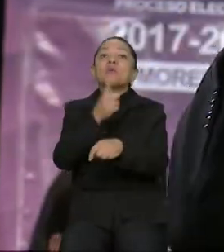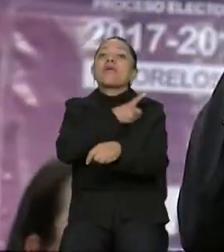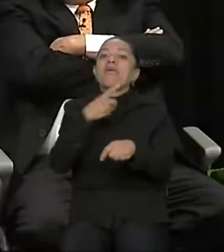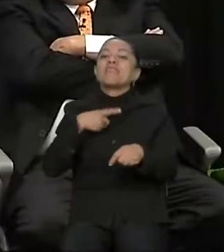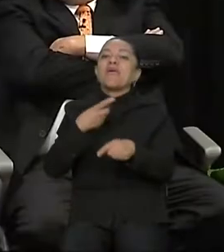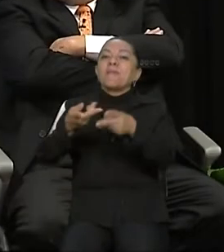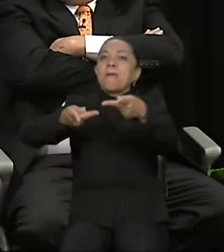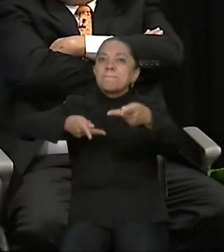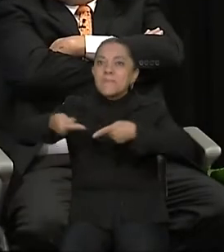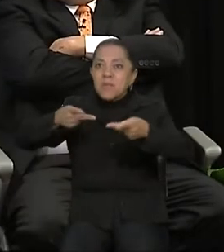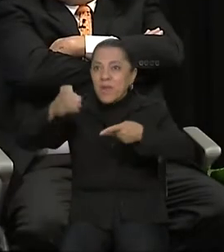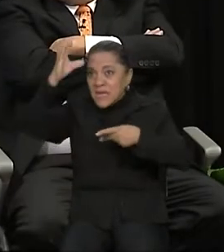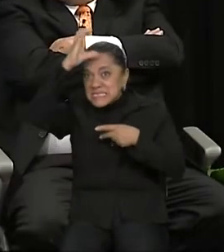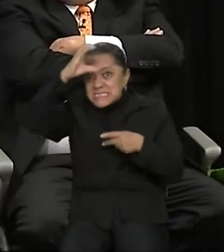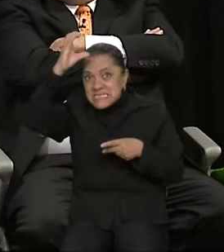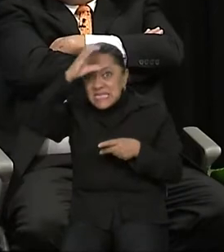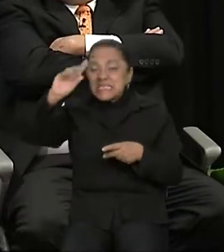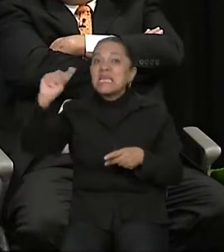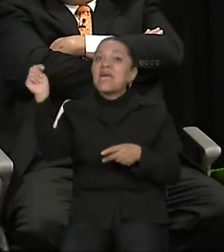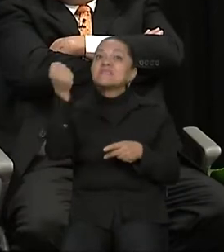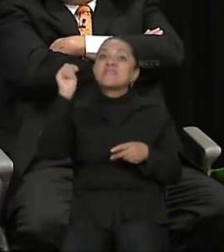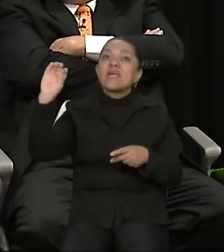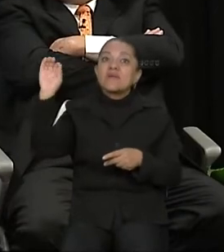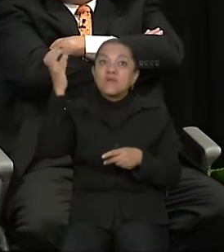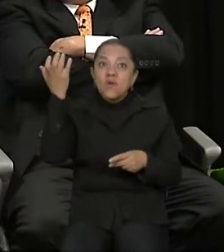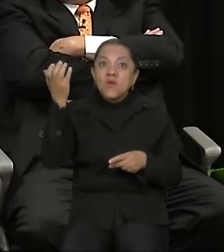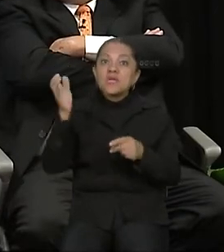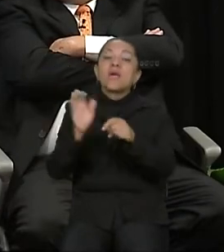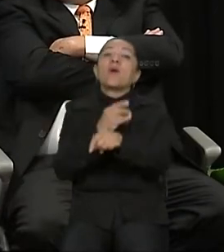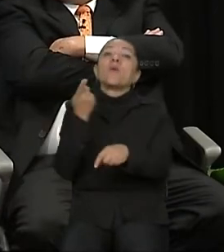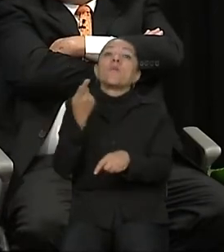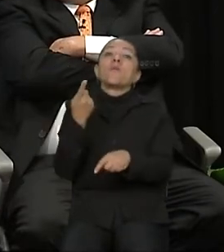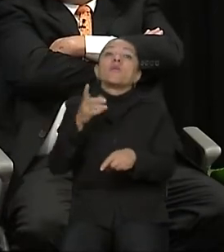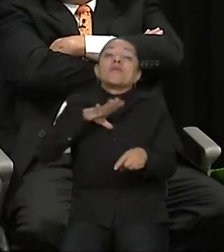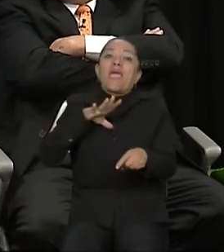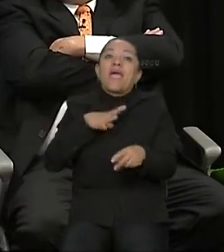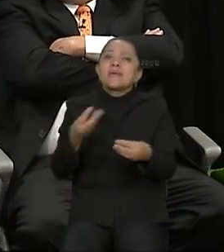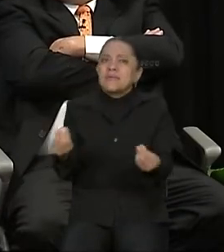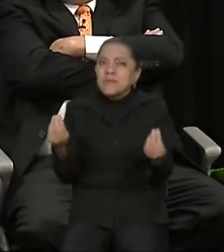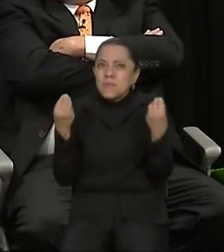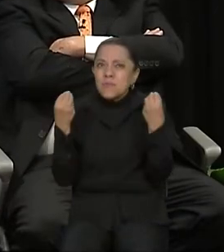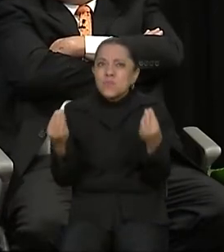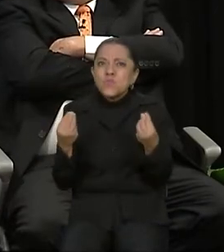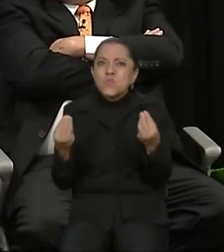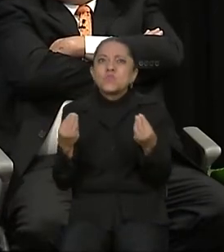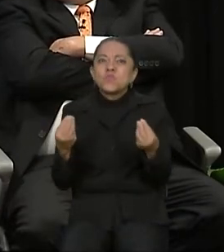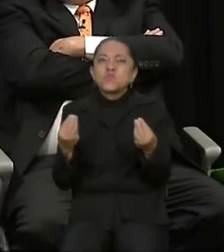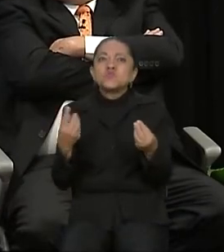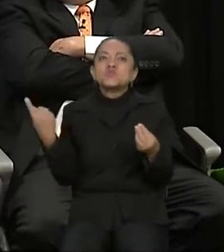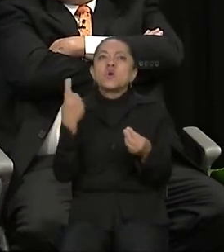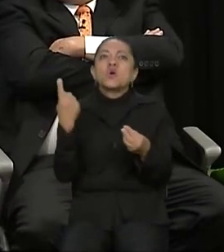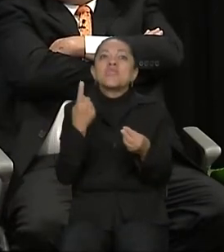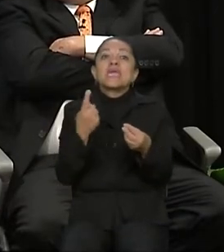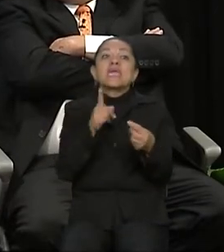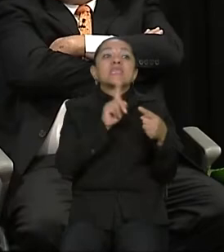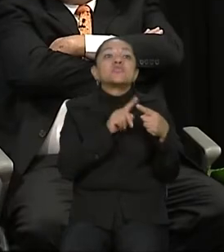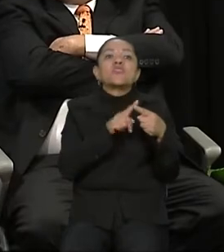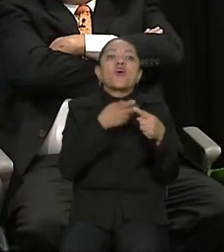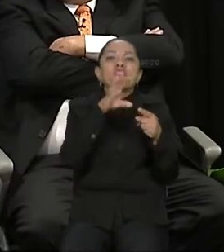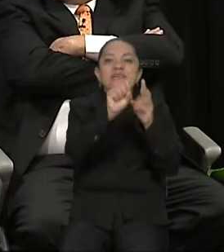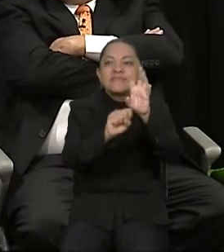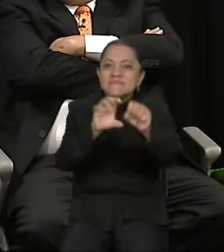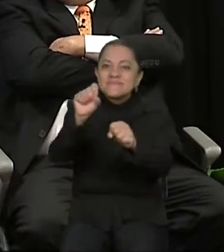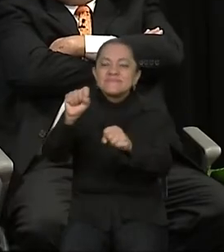ciencia y la tecnología, porque tenemos mucho, mucho de qué agarrar en el Estado de Morelos. Por ejemplo, nuestros